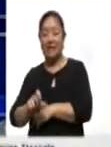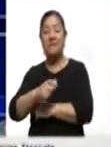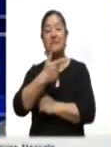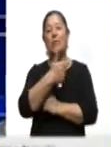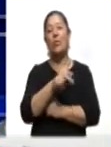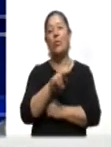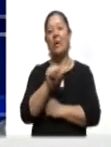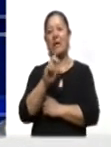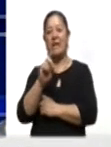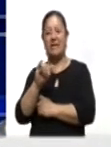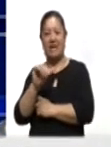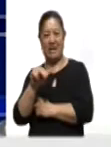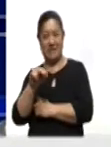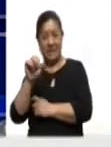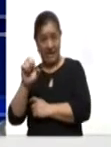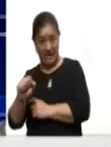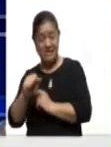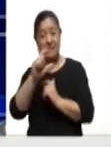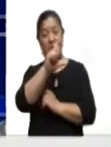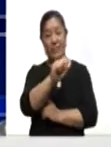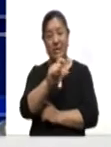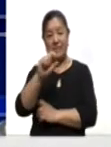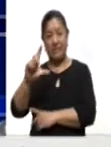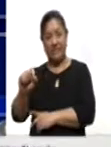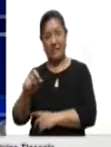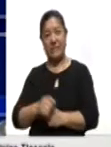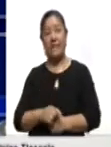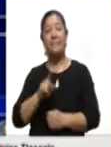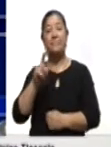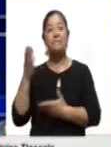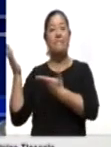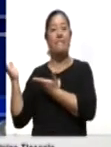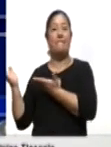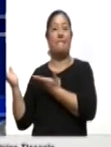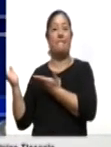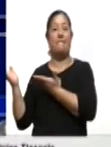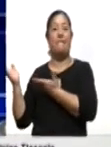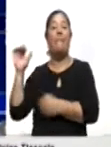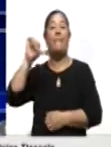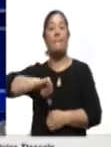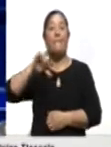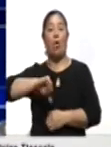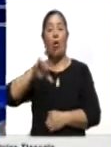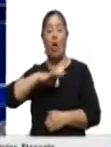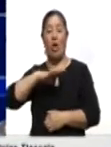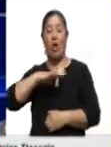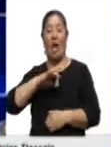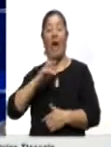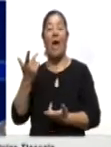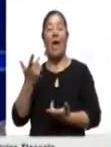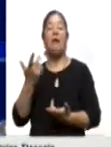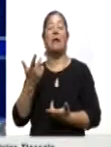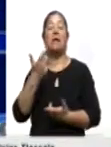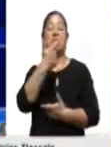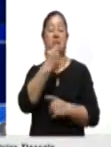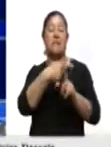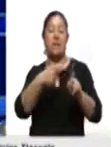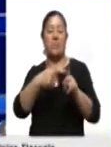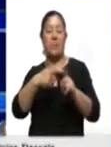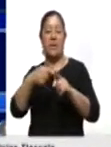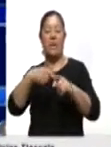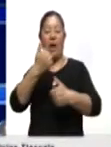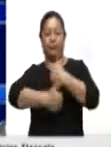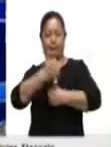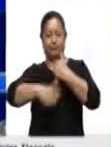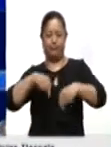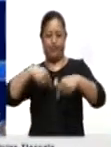2020. Así que tenemos en pantalla ya los partidos que se irán realizando este día. A las 7.30 de la noche comienzan estos duelos.